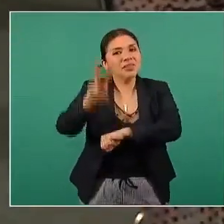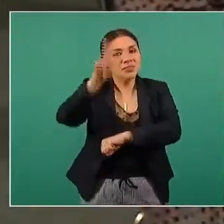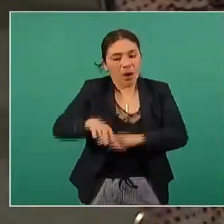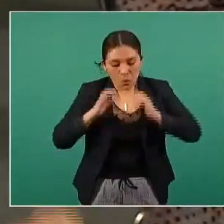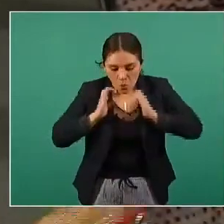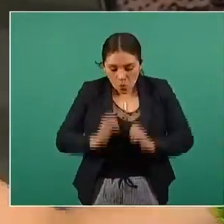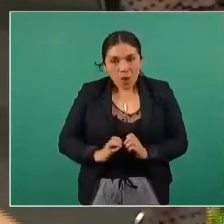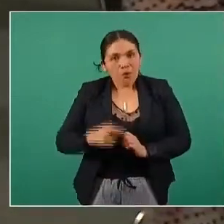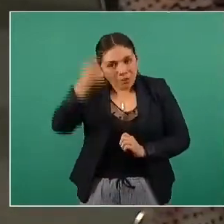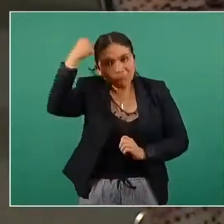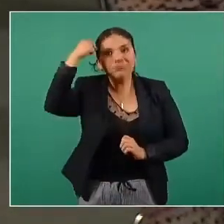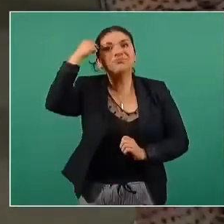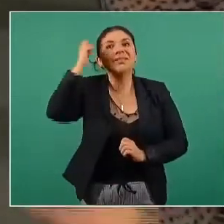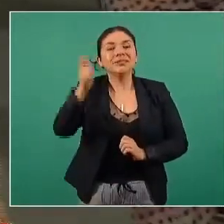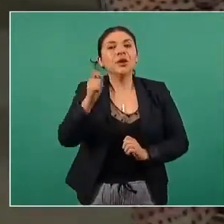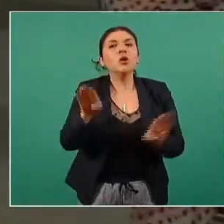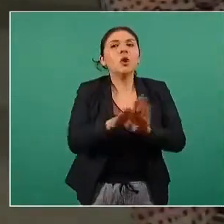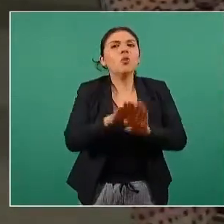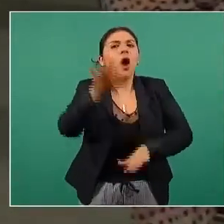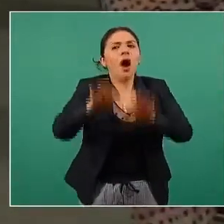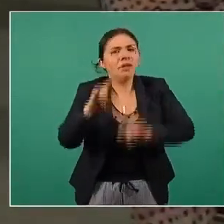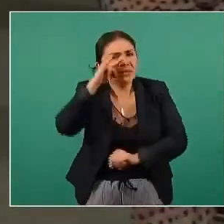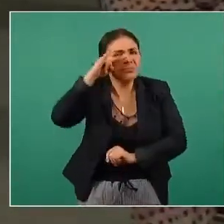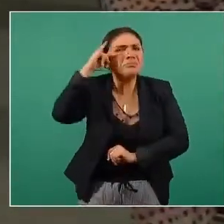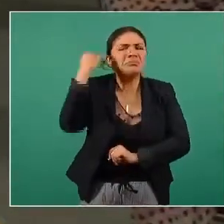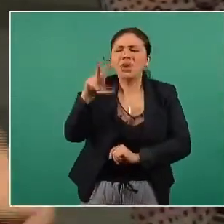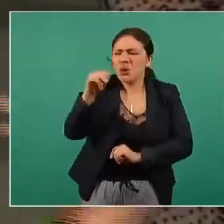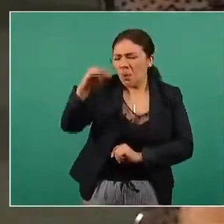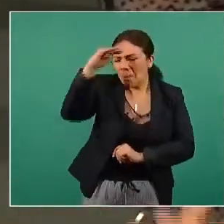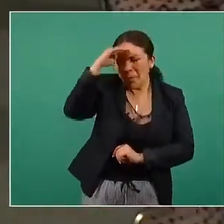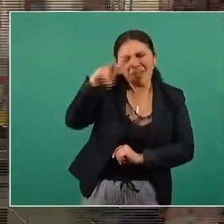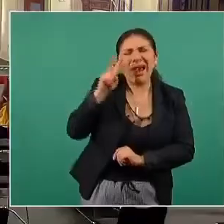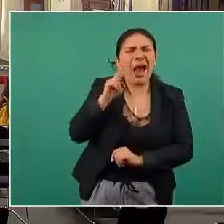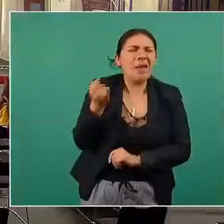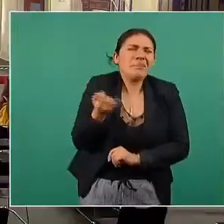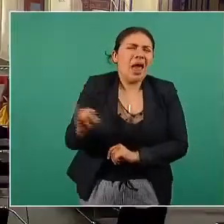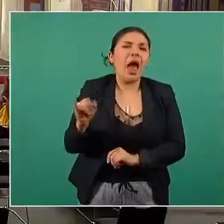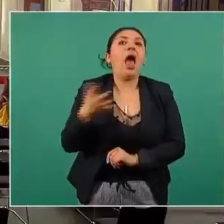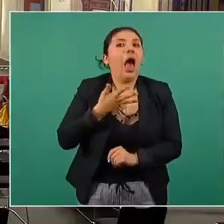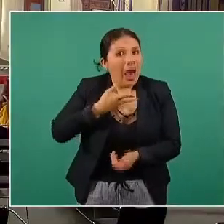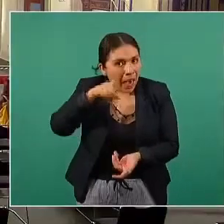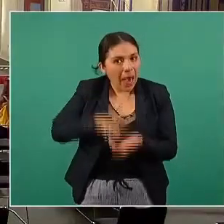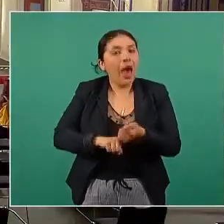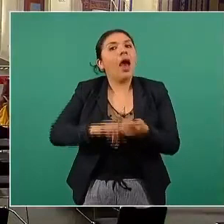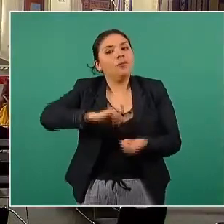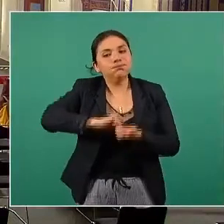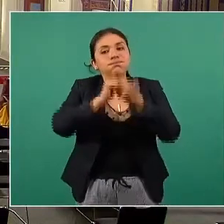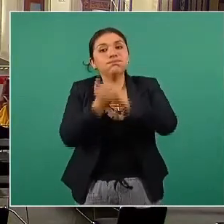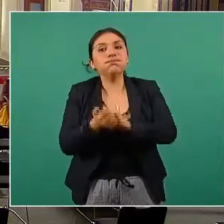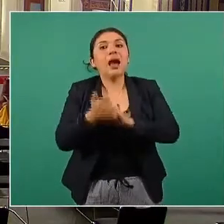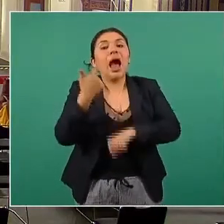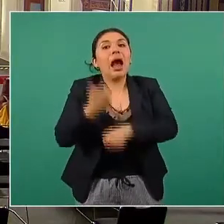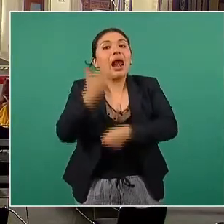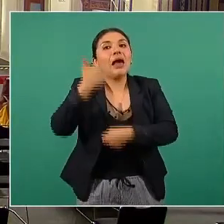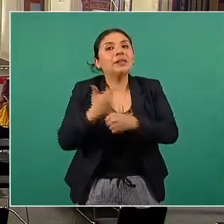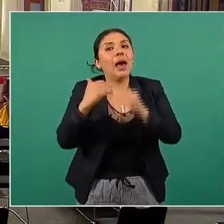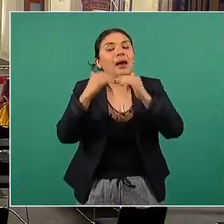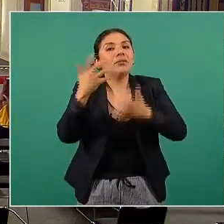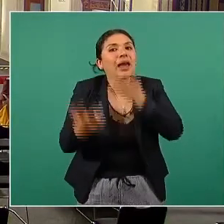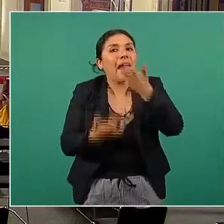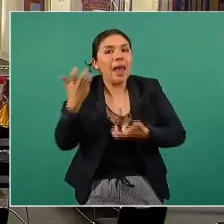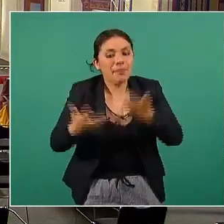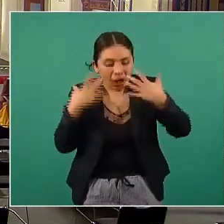tal vez no se ven desde el inicio pero si a la larga se empieza a quemar grasa y empiezas a bajar de talla y